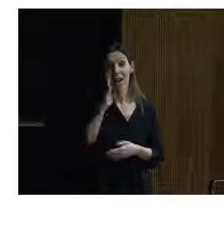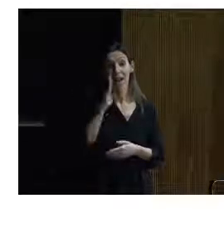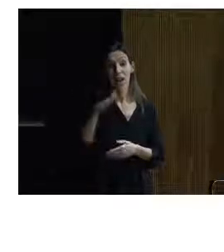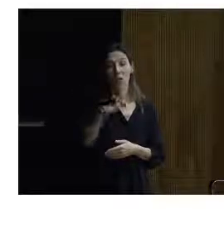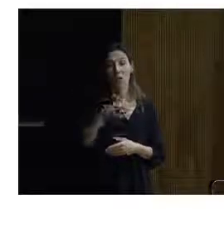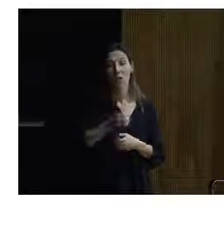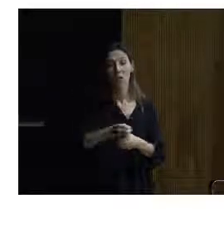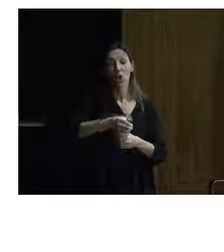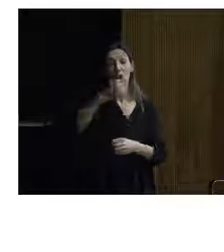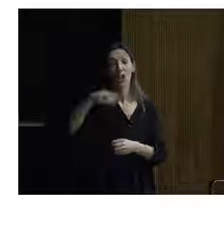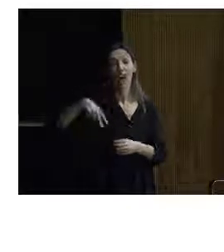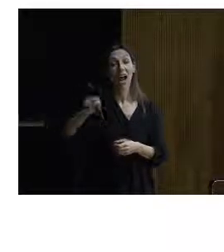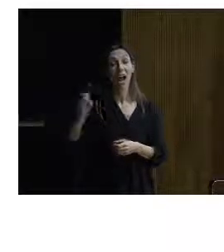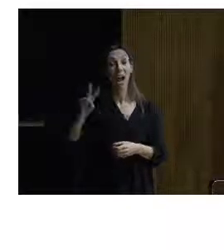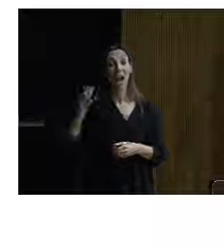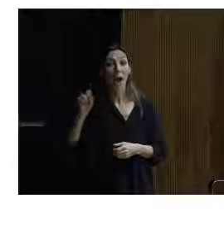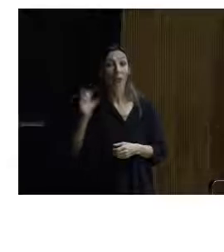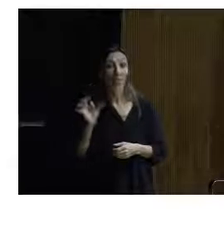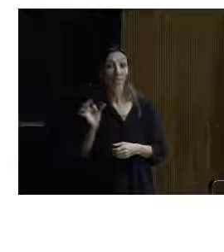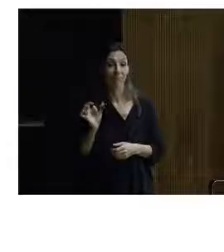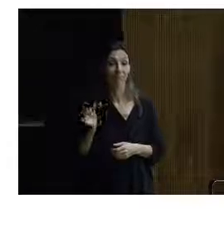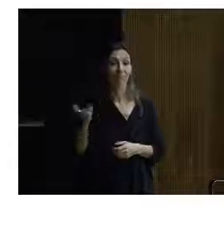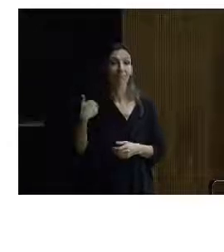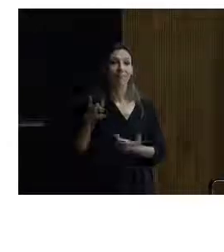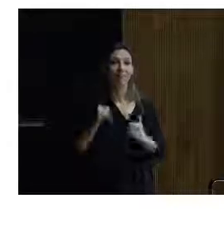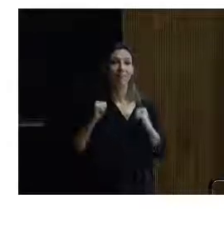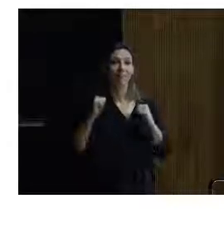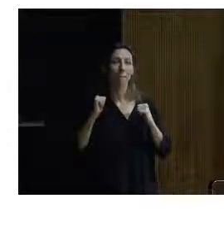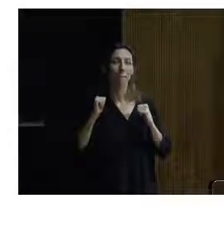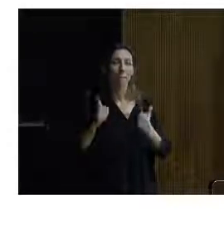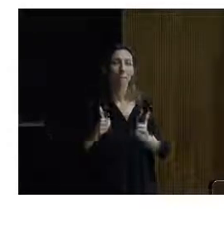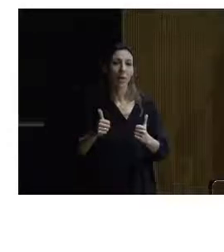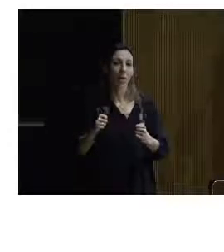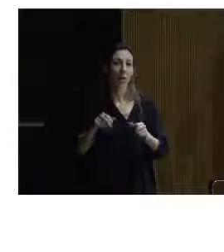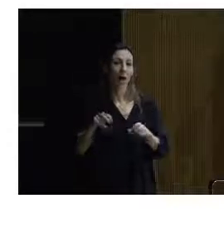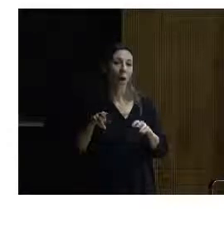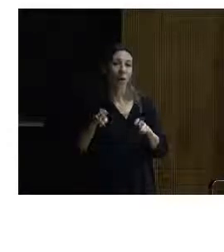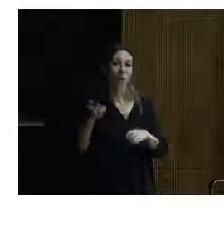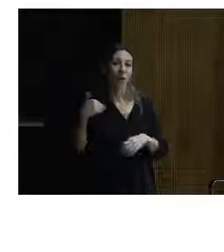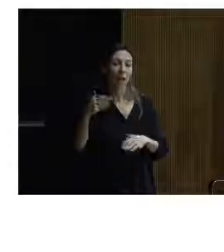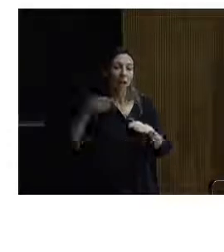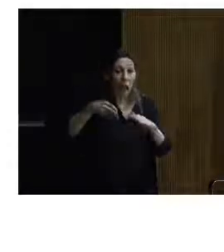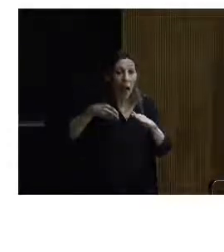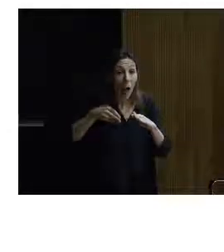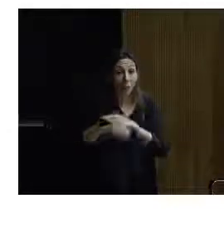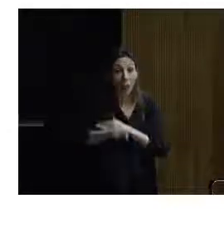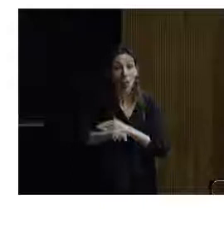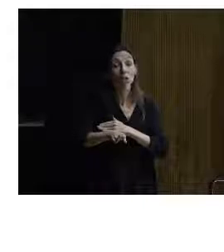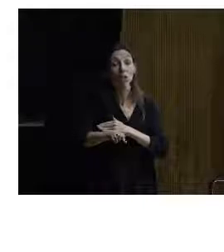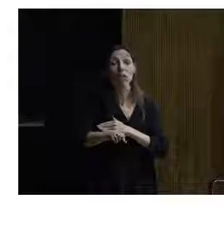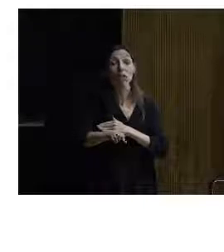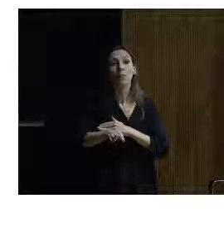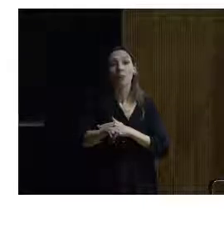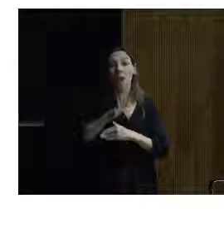Bureva, ya planteamos desde el comienzo que el acceso a ese atrio, que ustedes han visto en ruinas, pues tendría